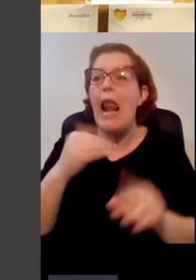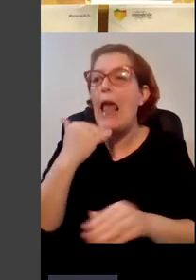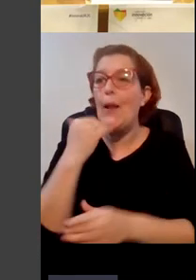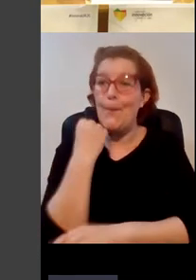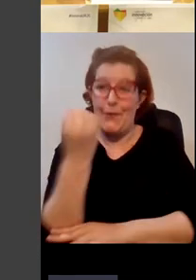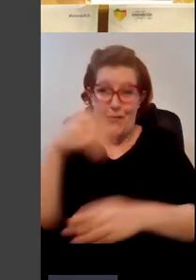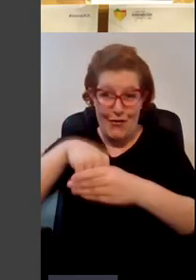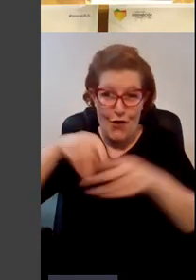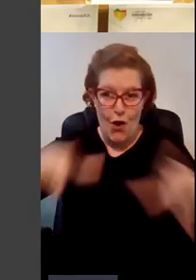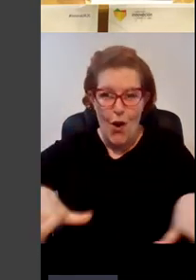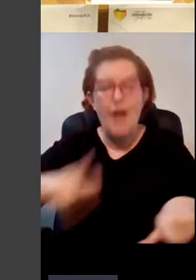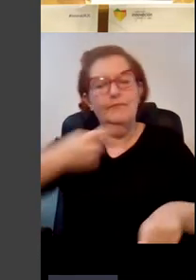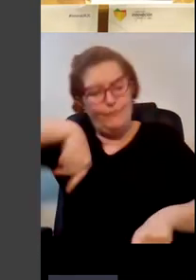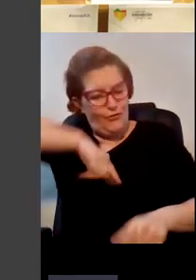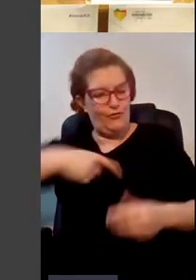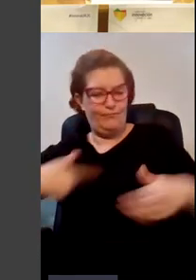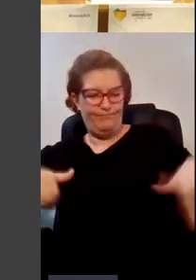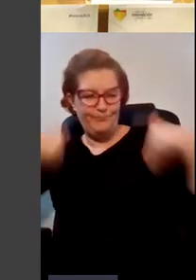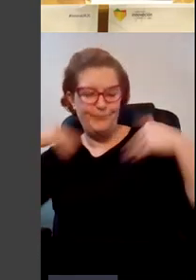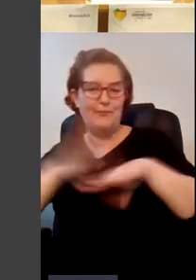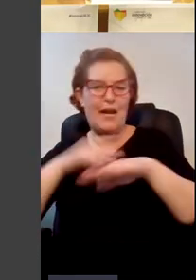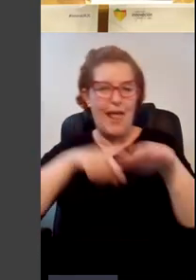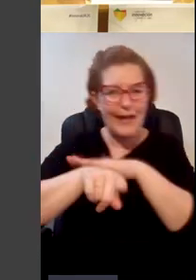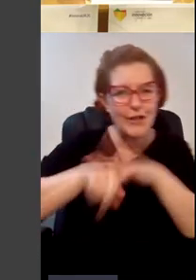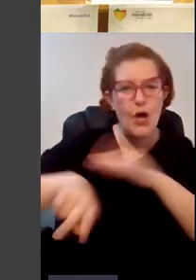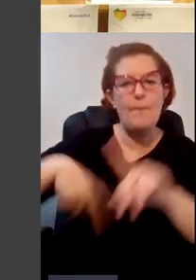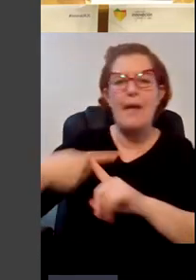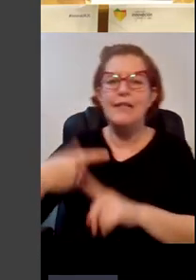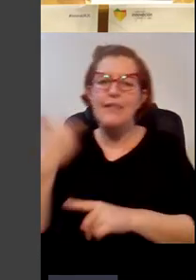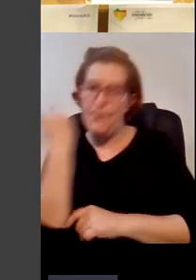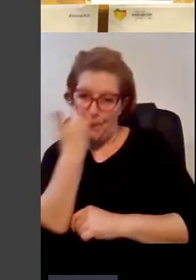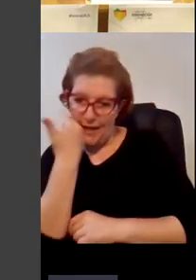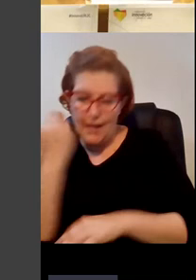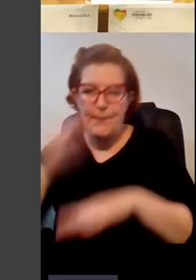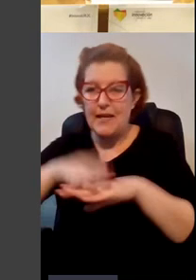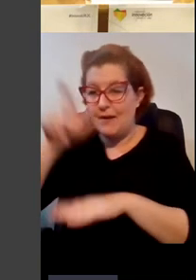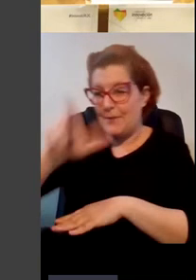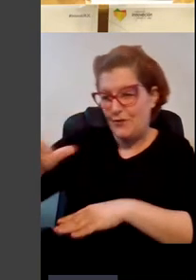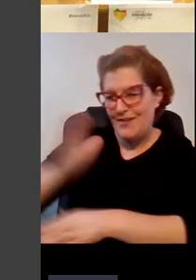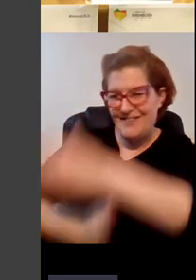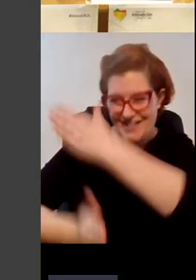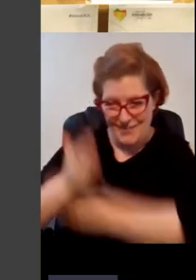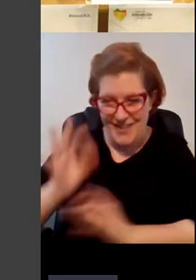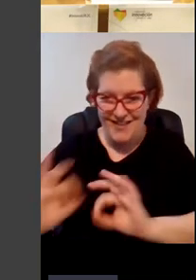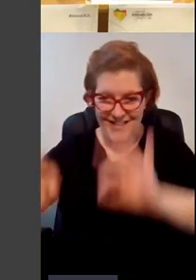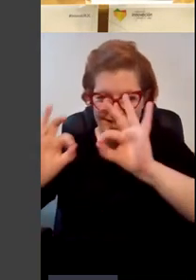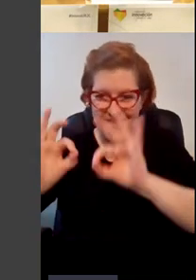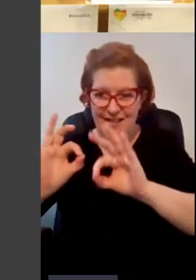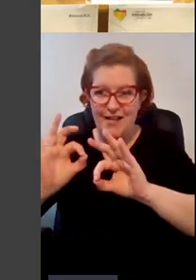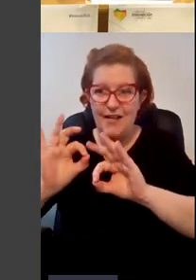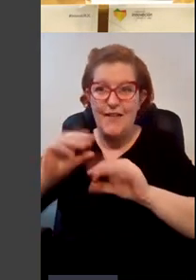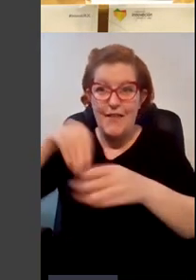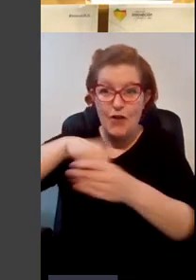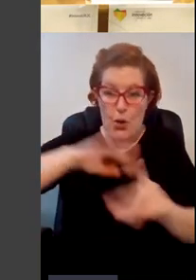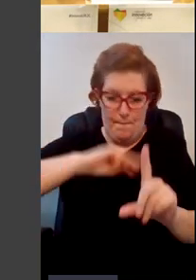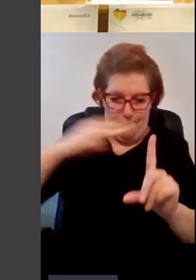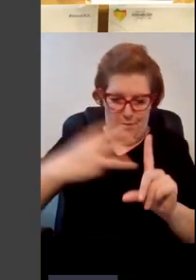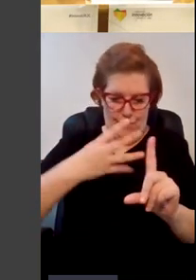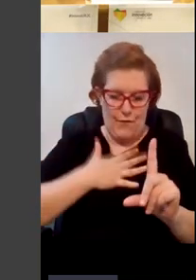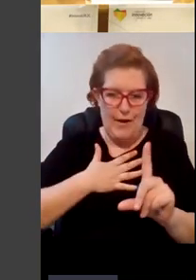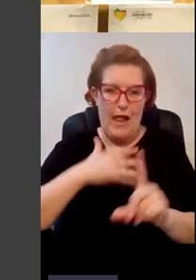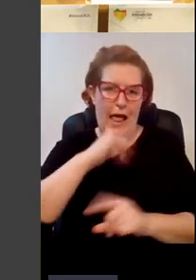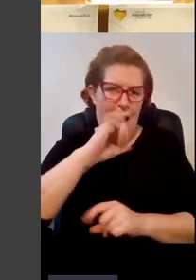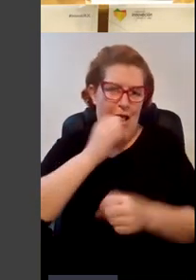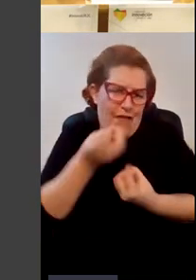el aula se gestionan también becas para estudiantes con discapacidad en la página web tenemos pues